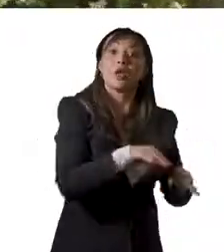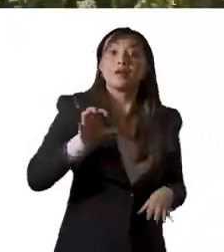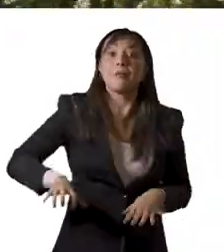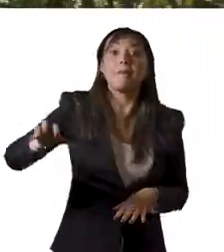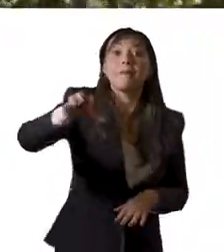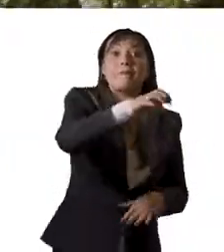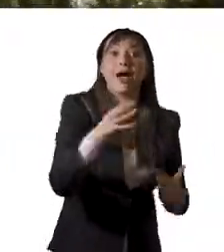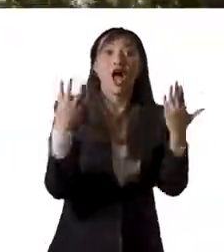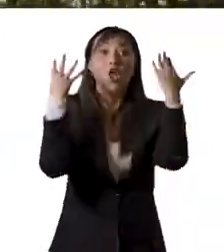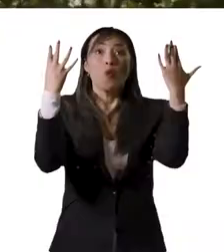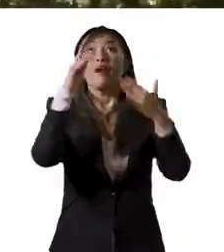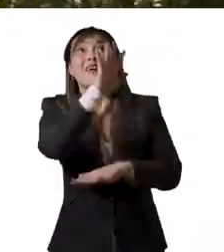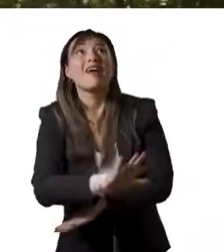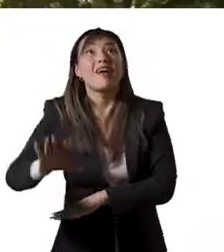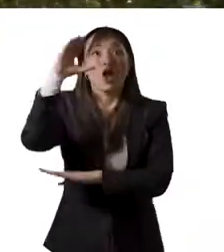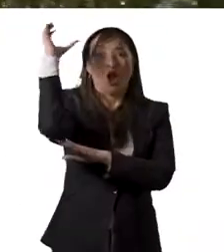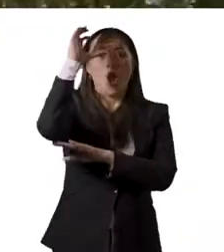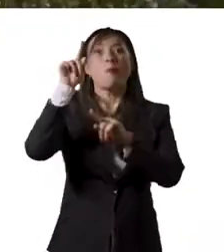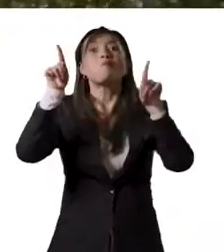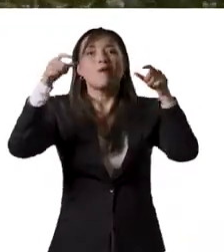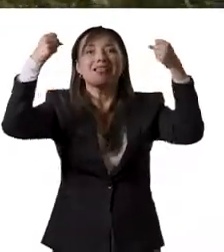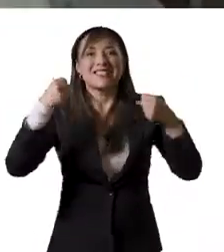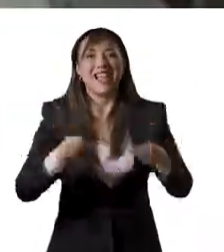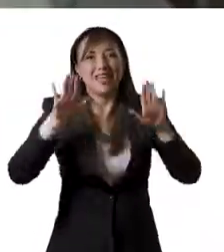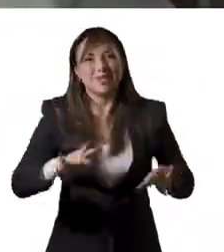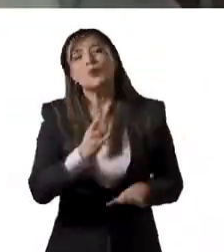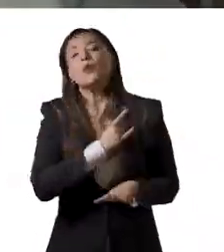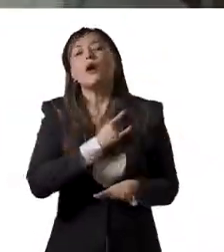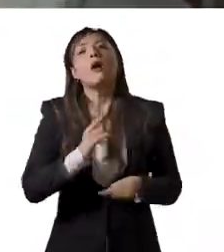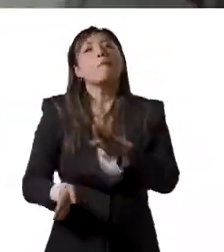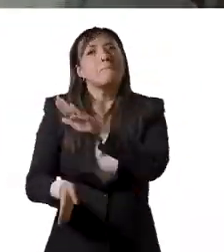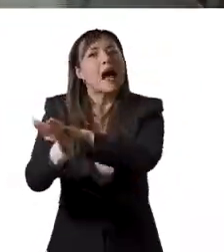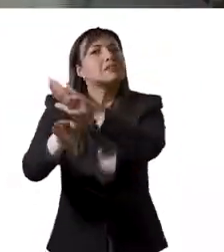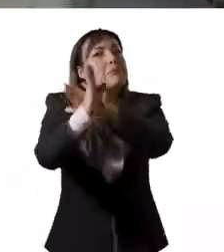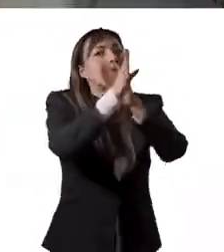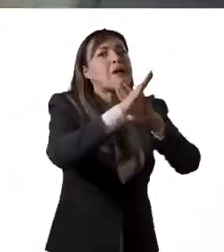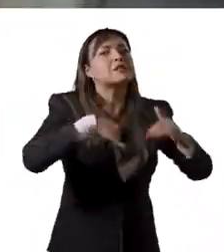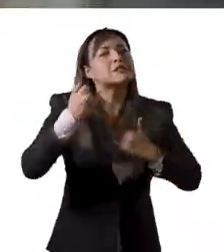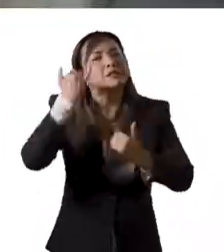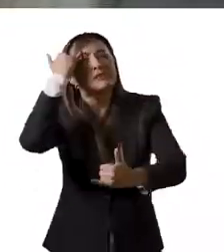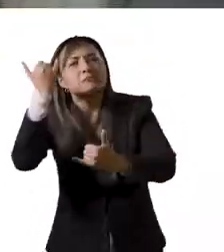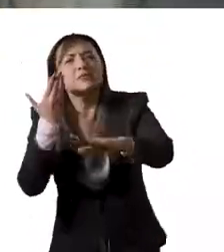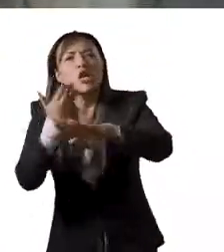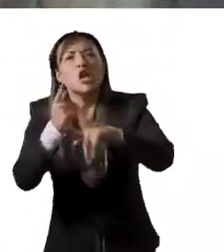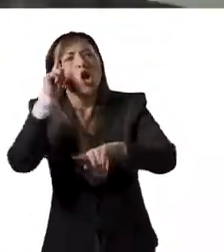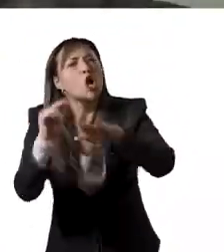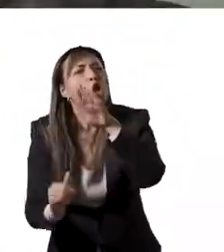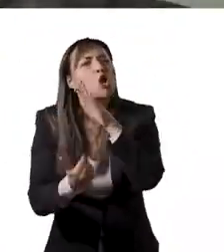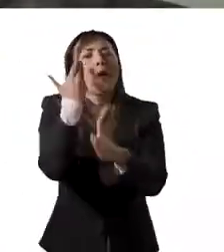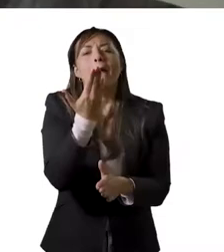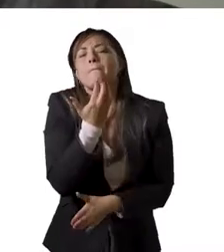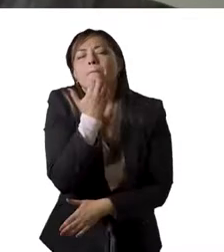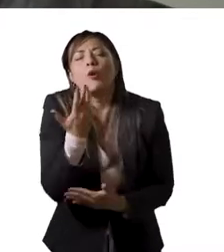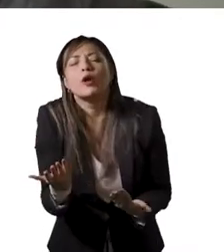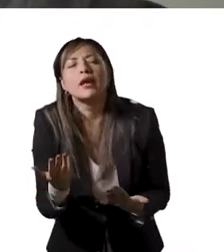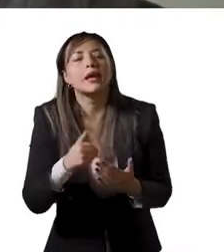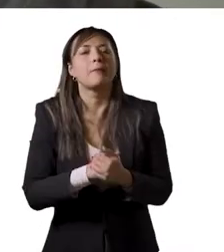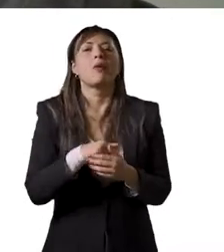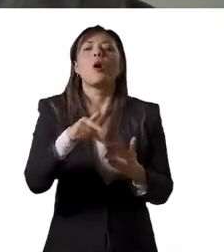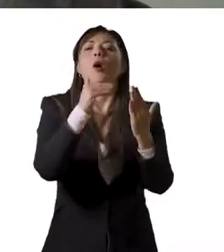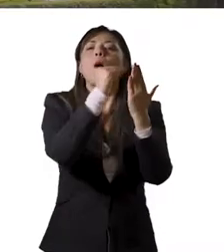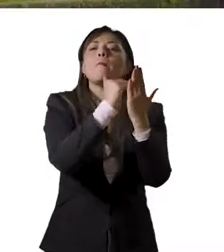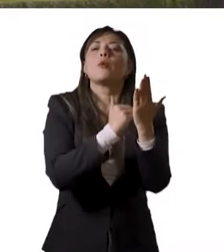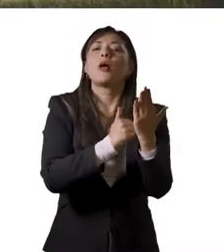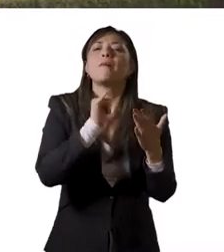A través de sus nueve sedes en el territorio nacional, la universidad siguió avanzando en iniciativas de innovación